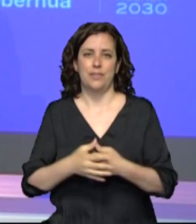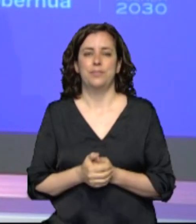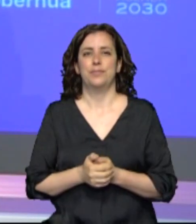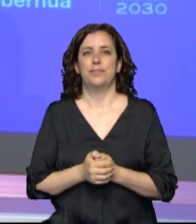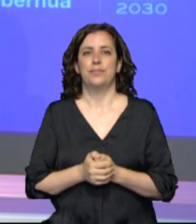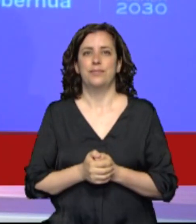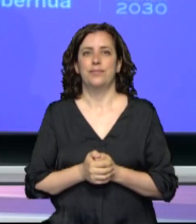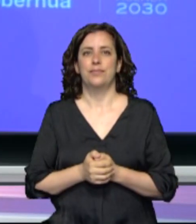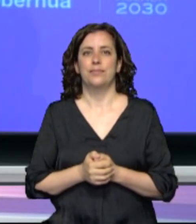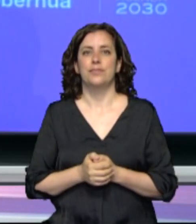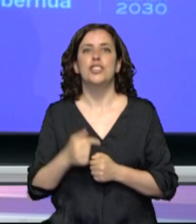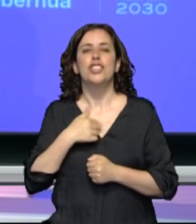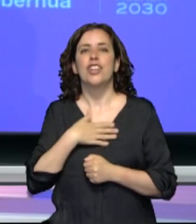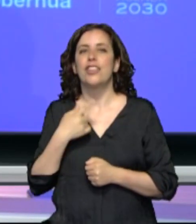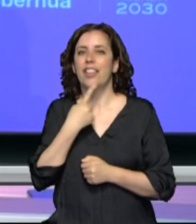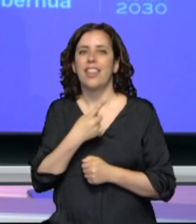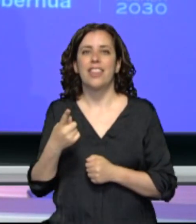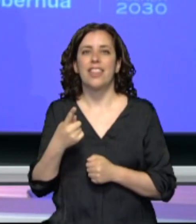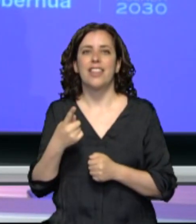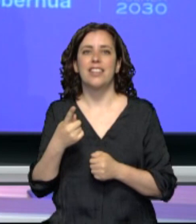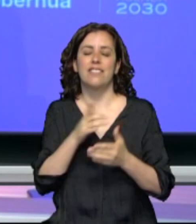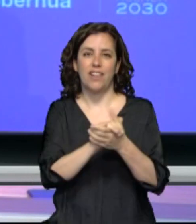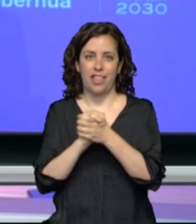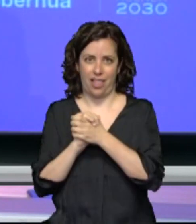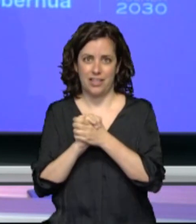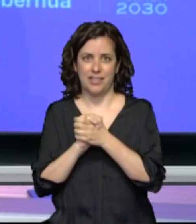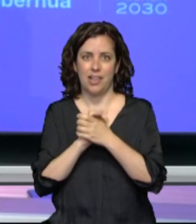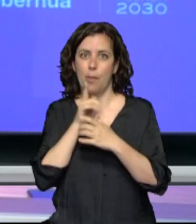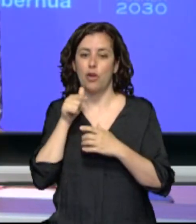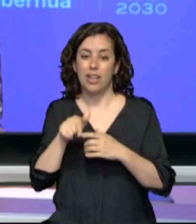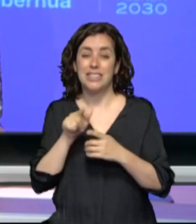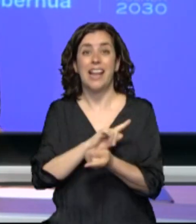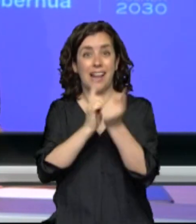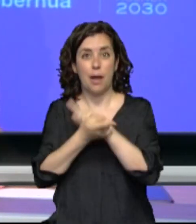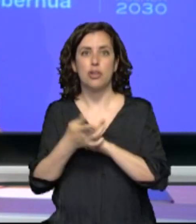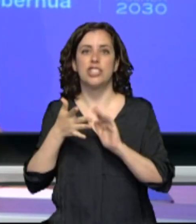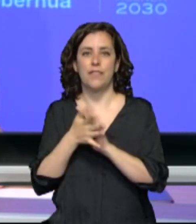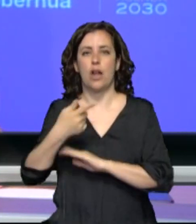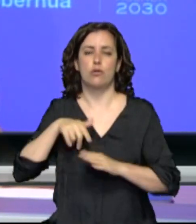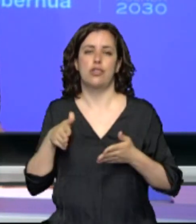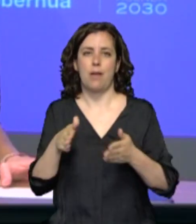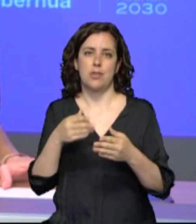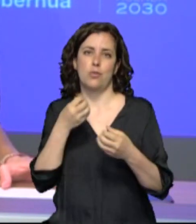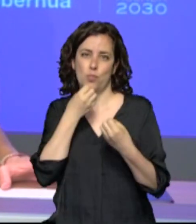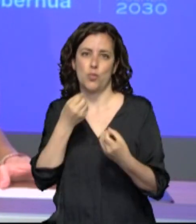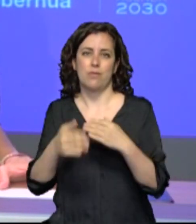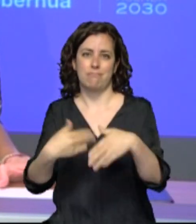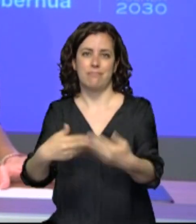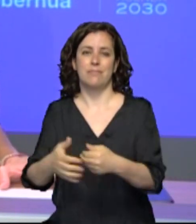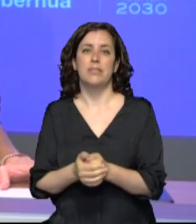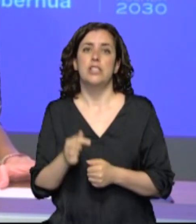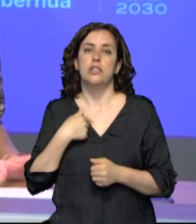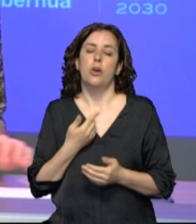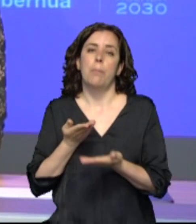Felicitarnos como comunidad porque este avance quiere decir que vamos por el buen camino. Apelo de nuevo y a pesar de ser